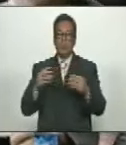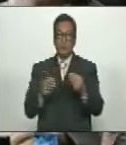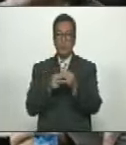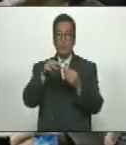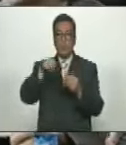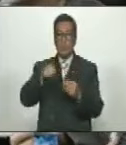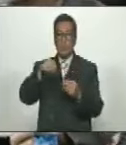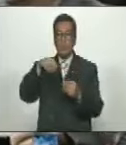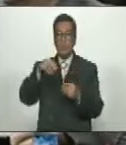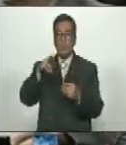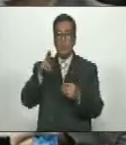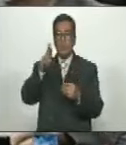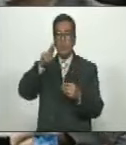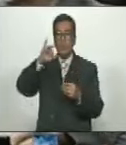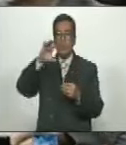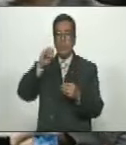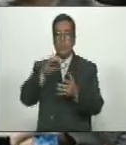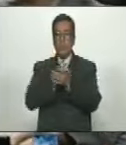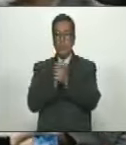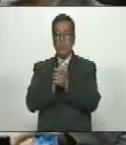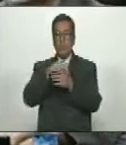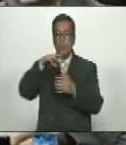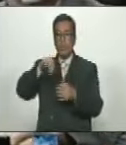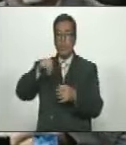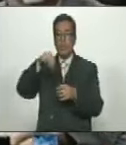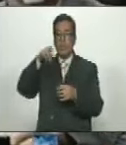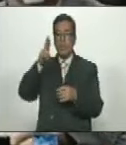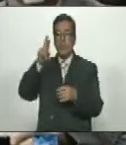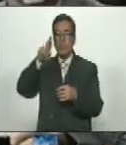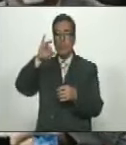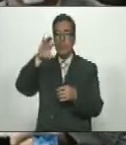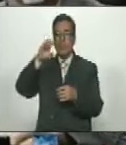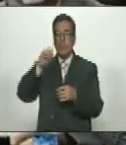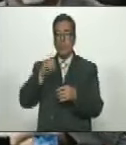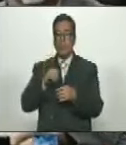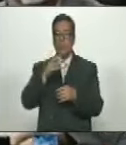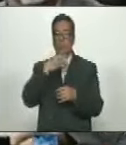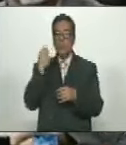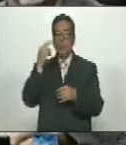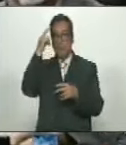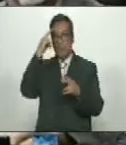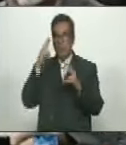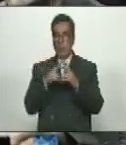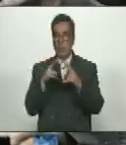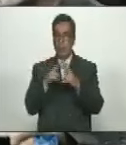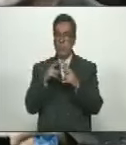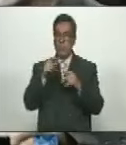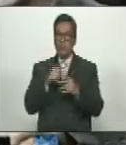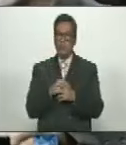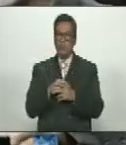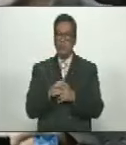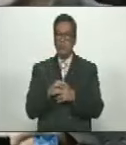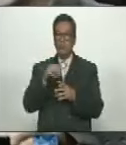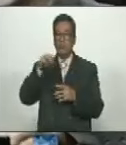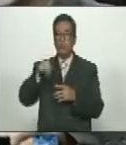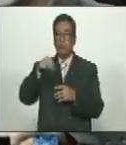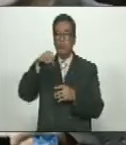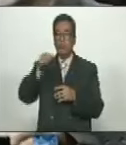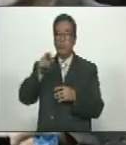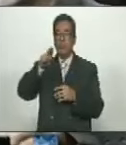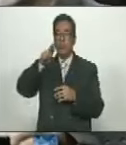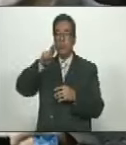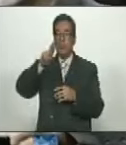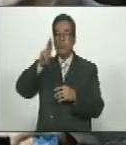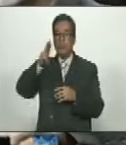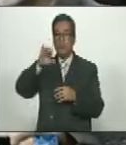Mauro De Katia Que el Camarada Mauro Pamela González Mejor Conocido Con el Nombre Mauro De Katia